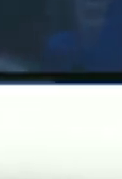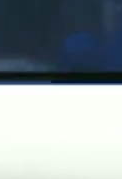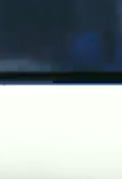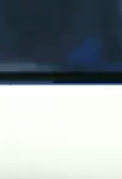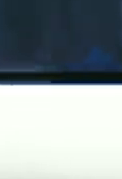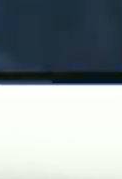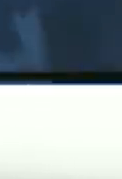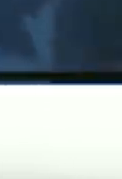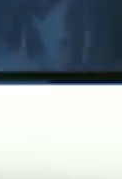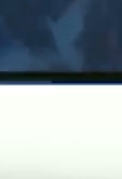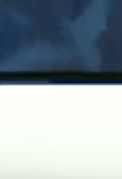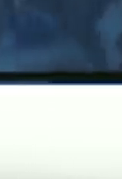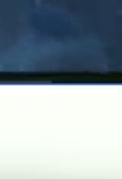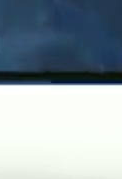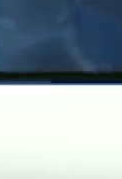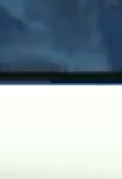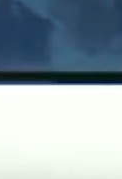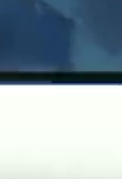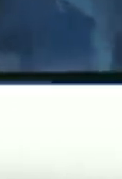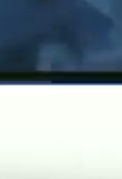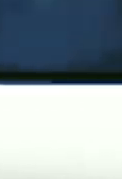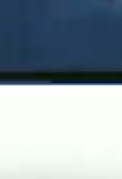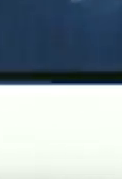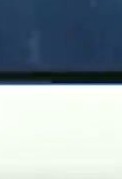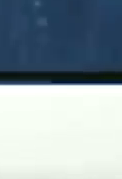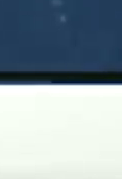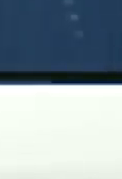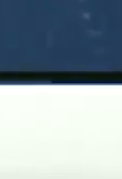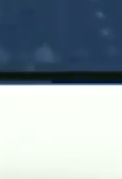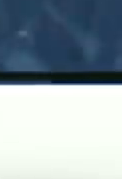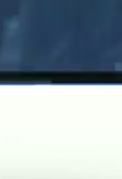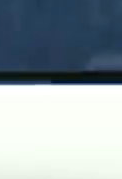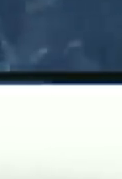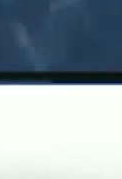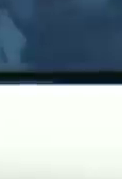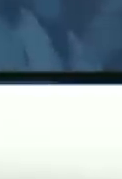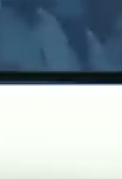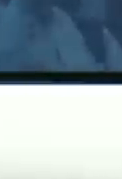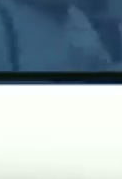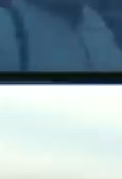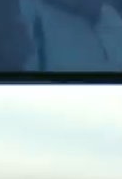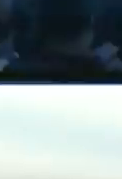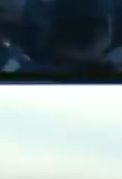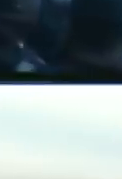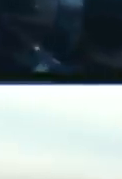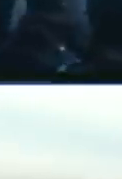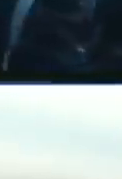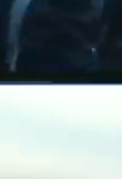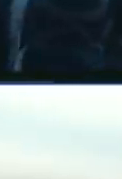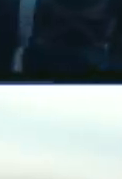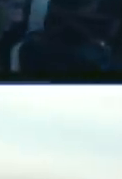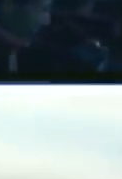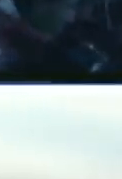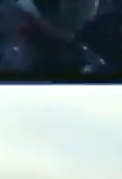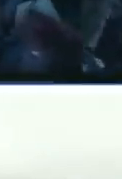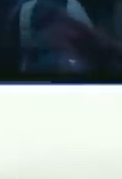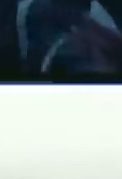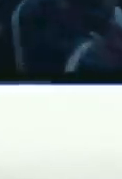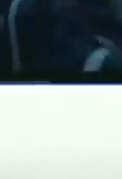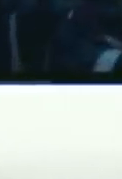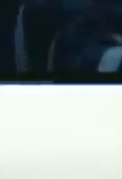de verdad verdad salido de la tierra y que derrotaron